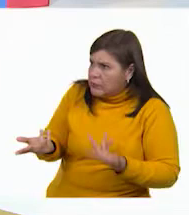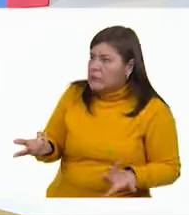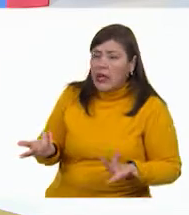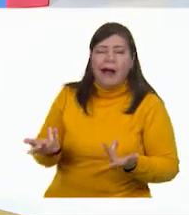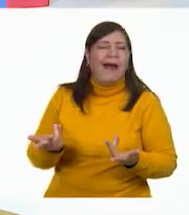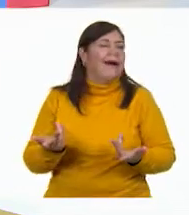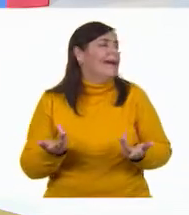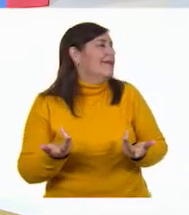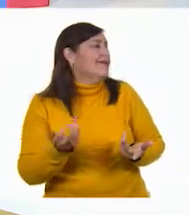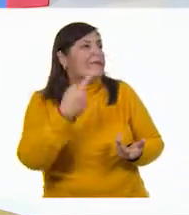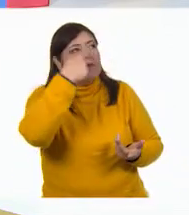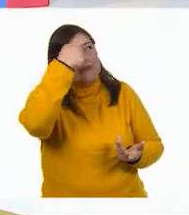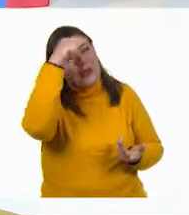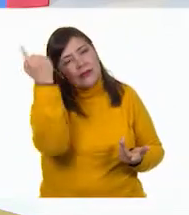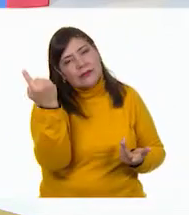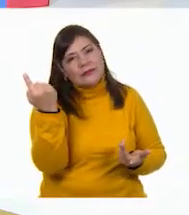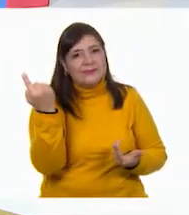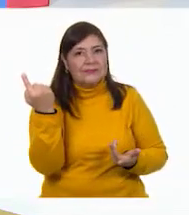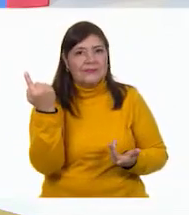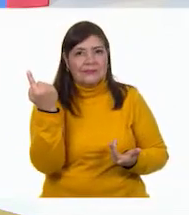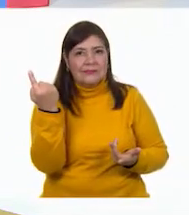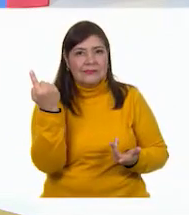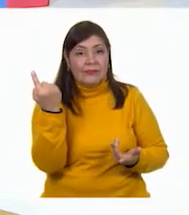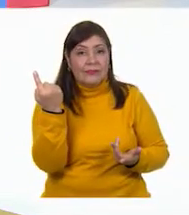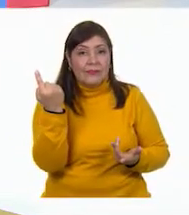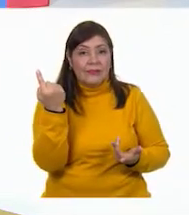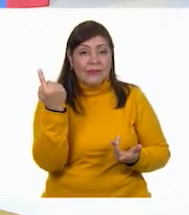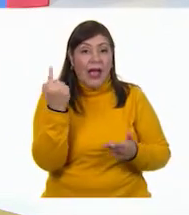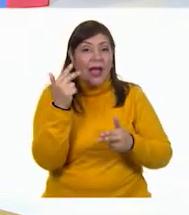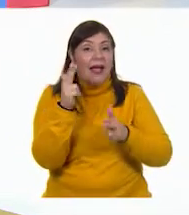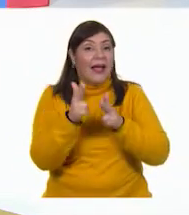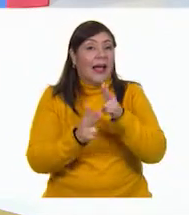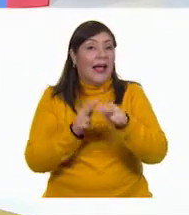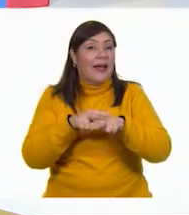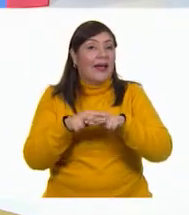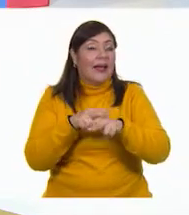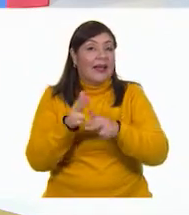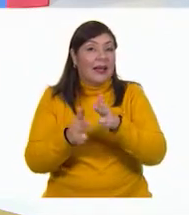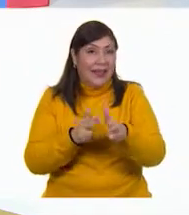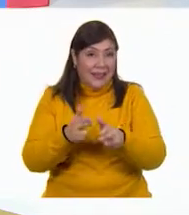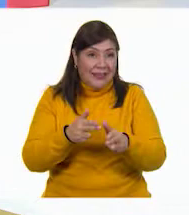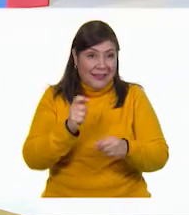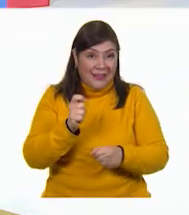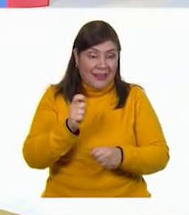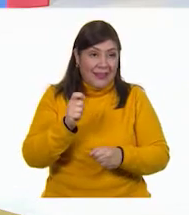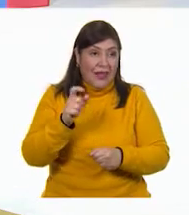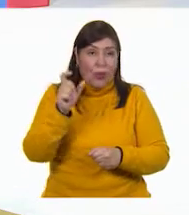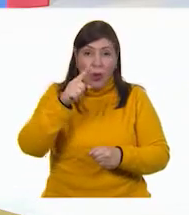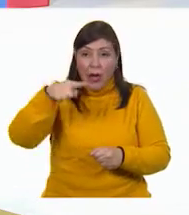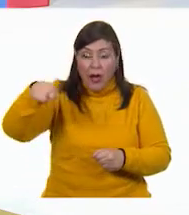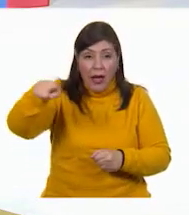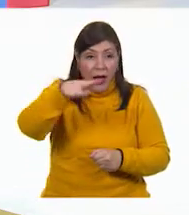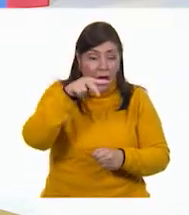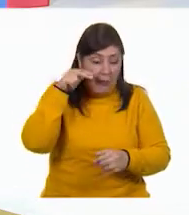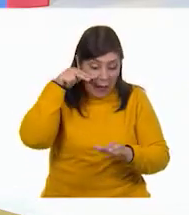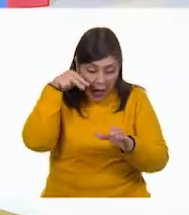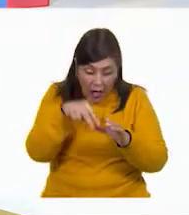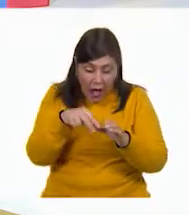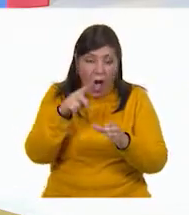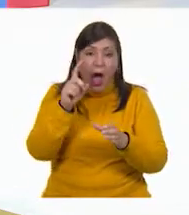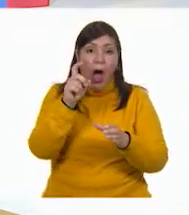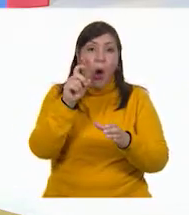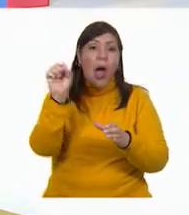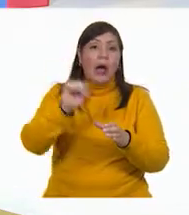Muy fácil, dijo ella. En tren. Cuando se dieron cuenta que simplemente era agua salada,